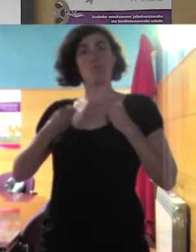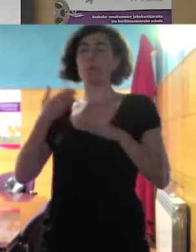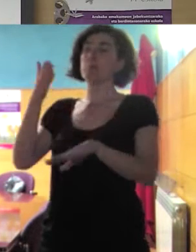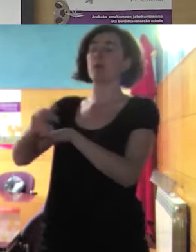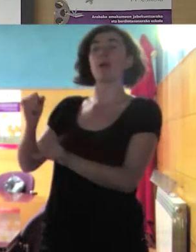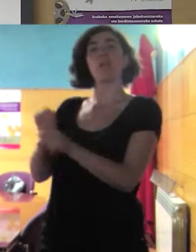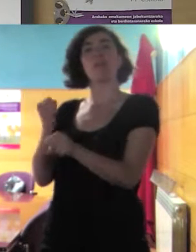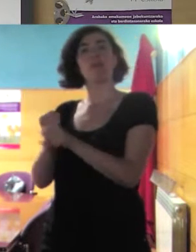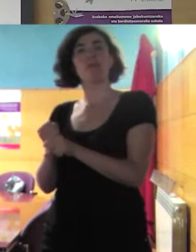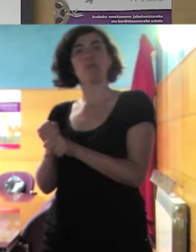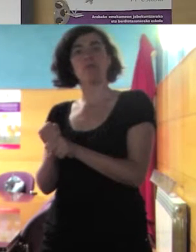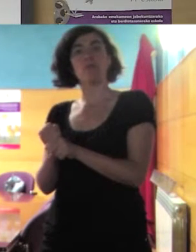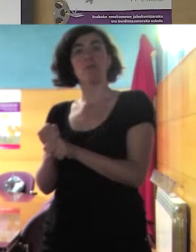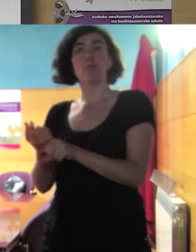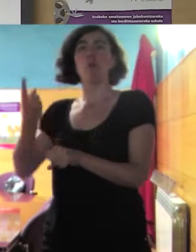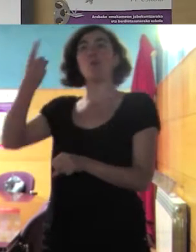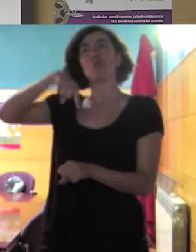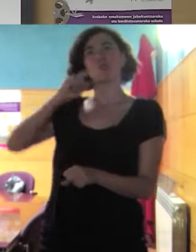y claro os queréis integrar